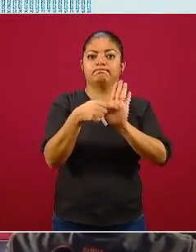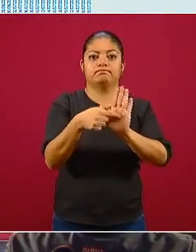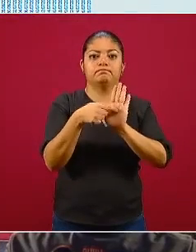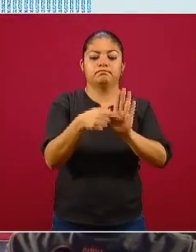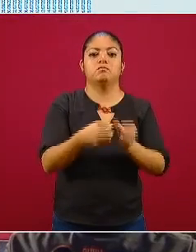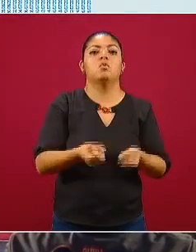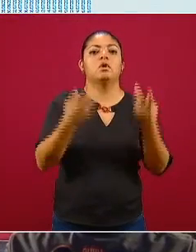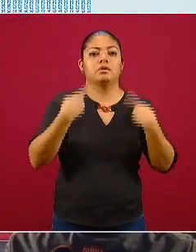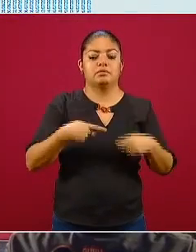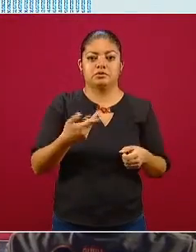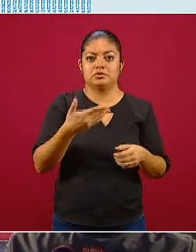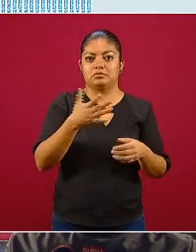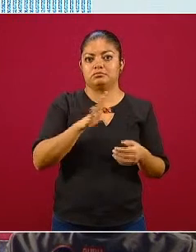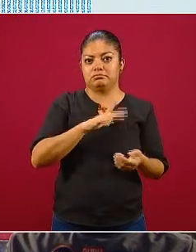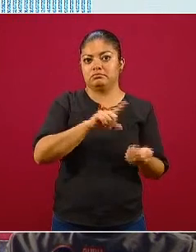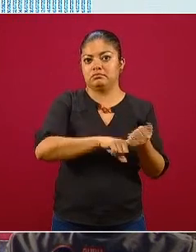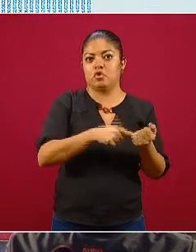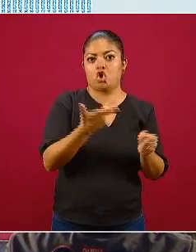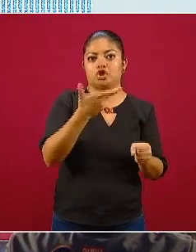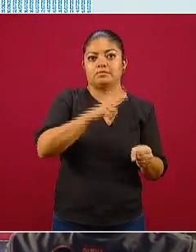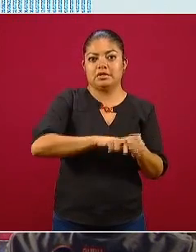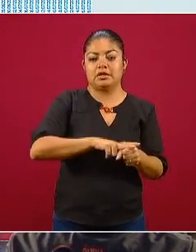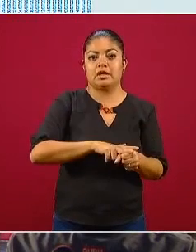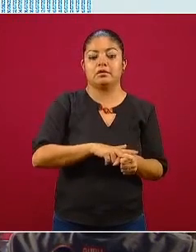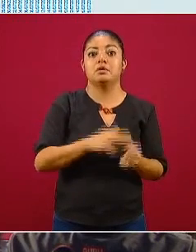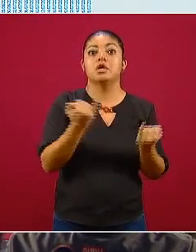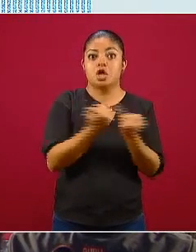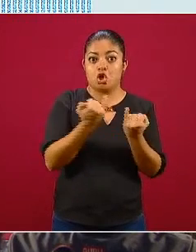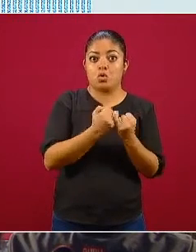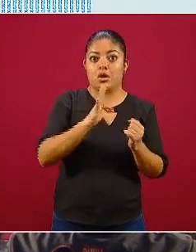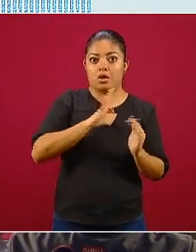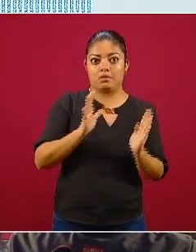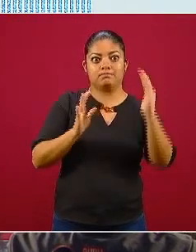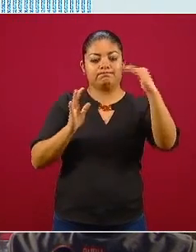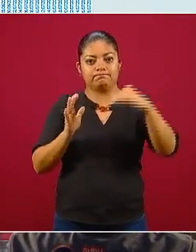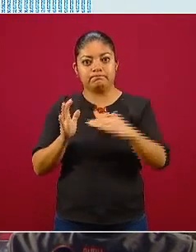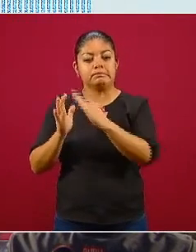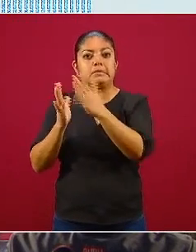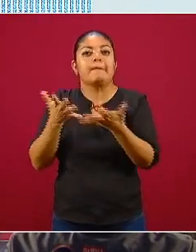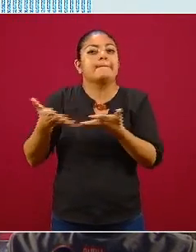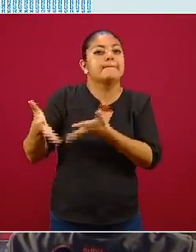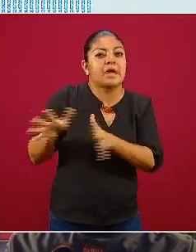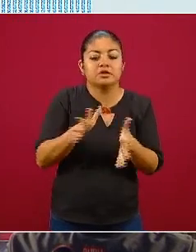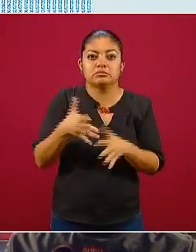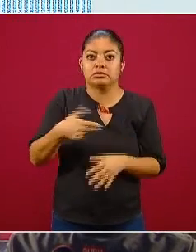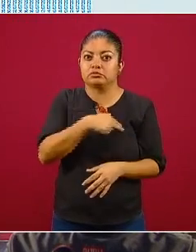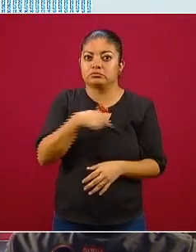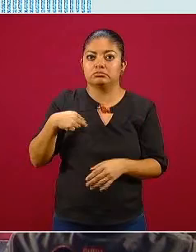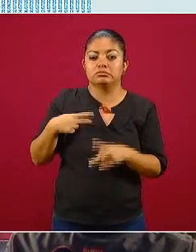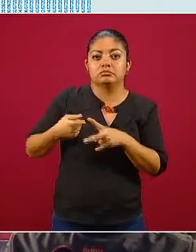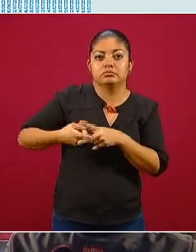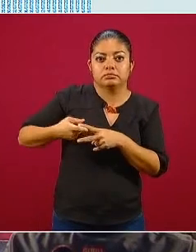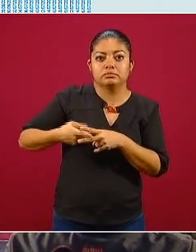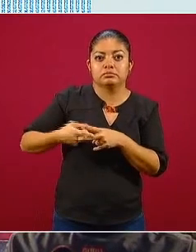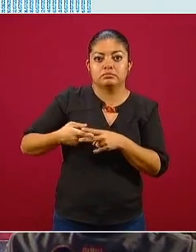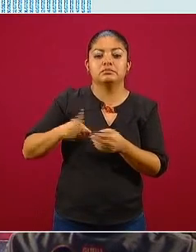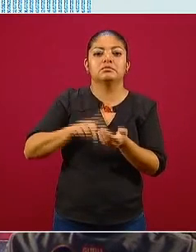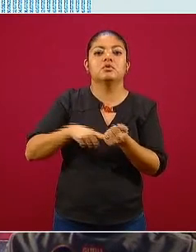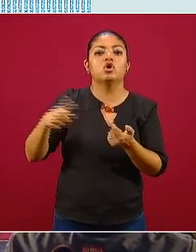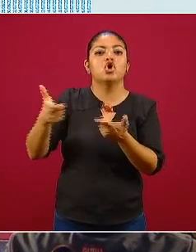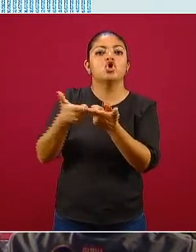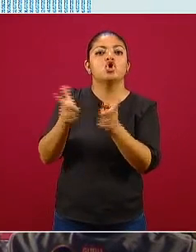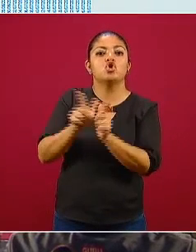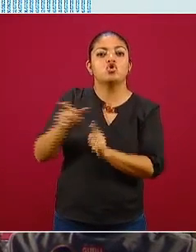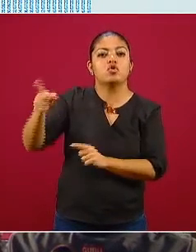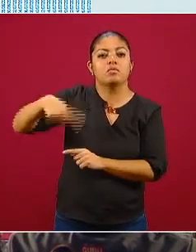con respecto a la predicción, que son estas curvas, que ustedes conocen, que han elaborado unos grupos académicos de